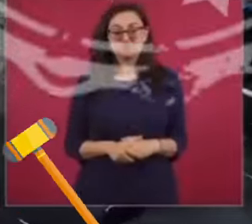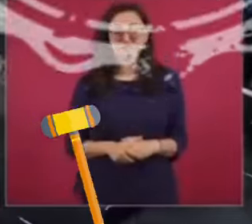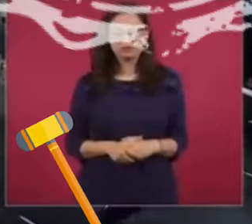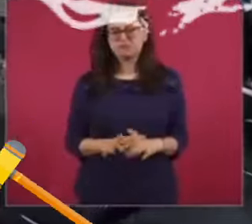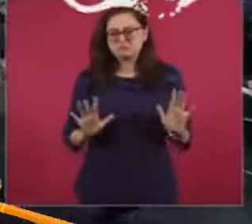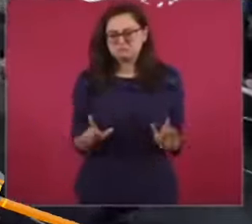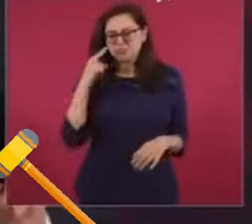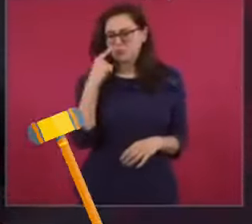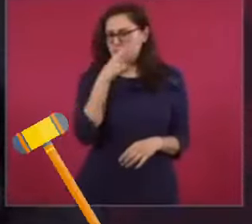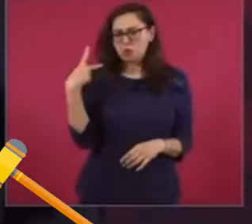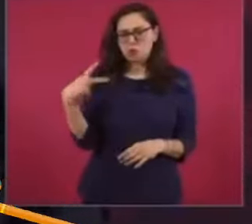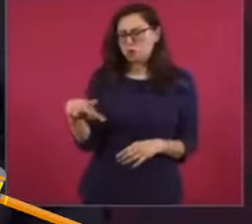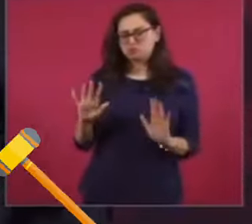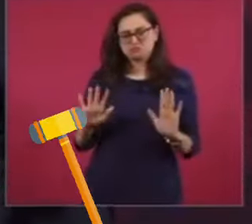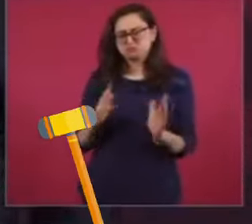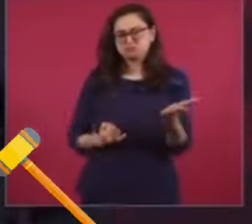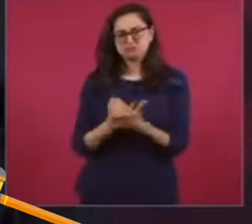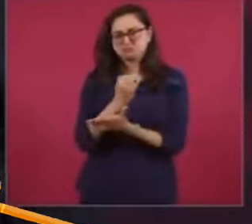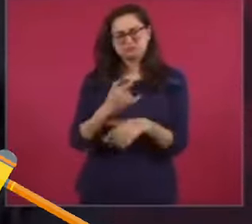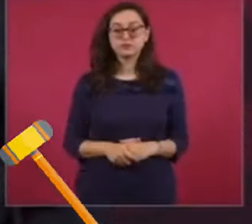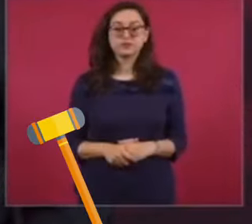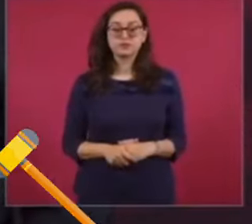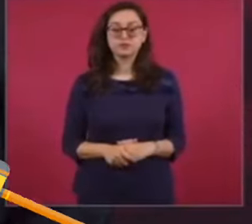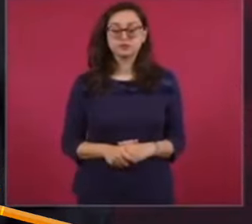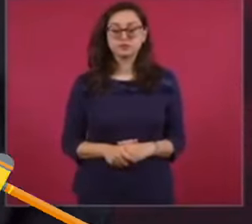Bueno, yo creo que están en su derecho de manifestarse.